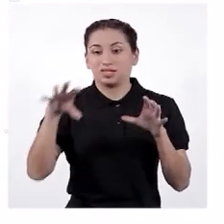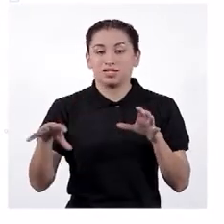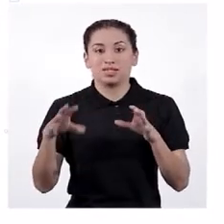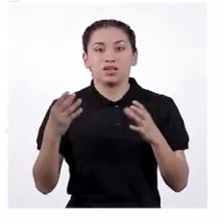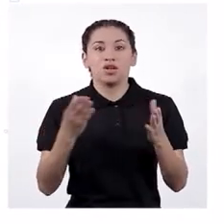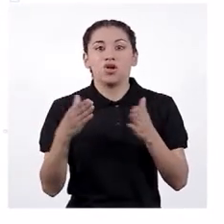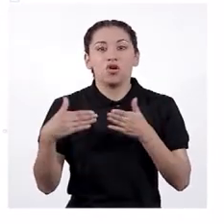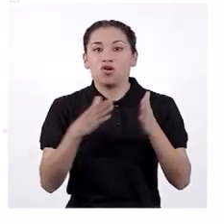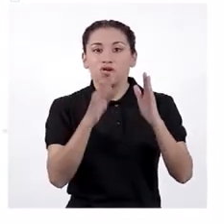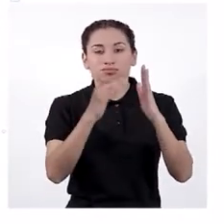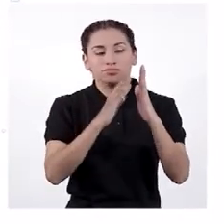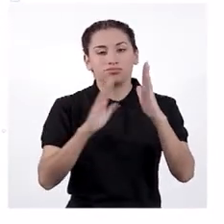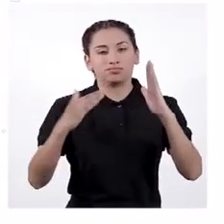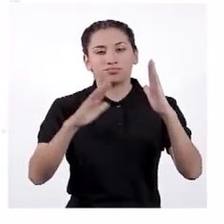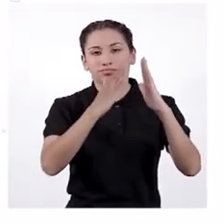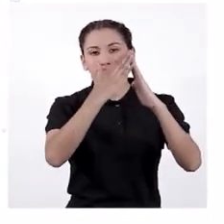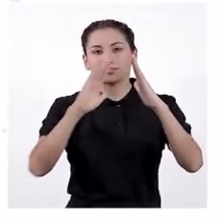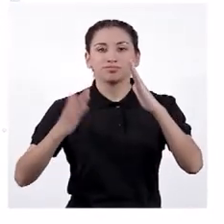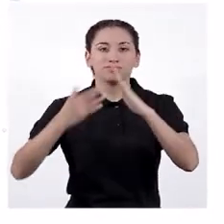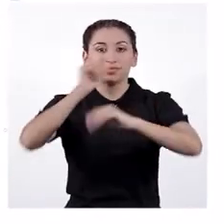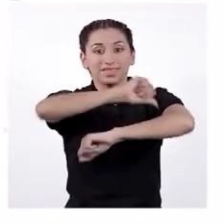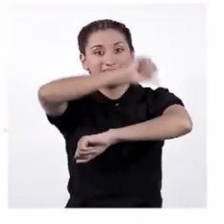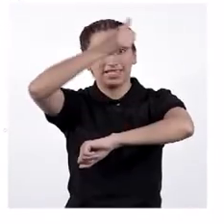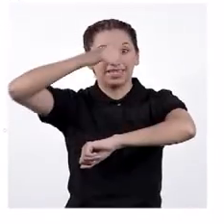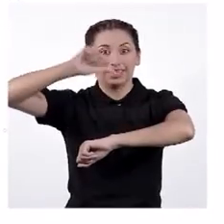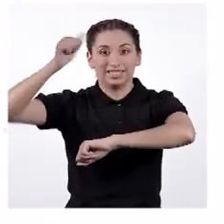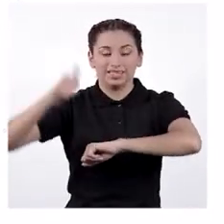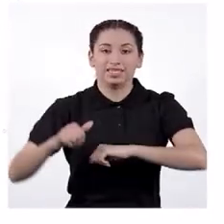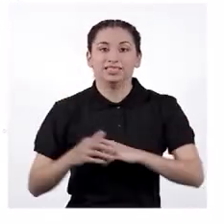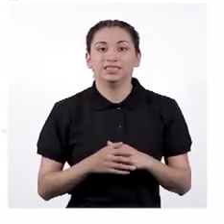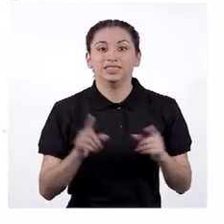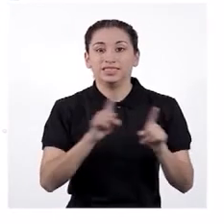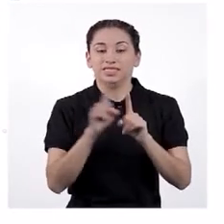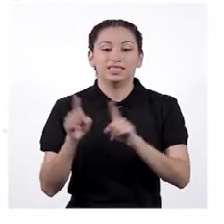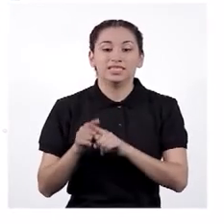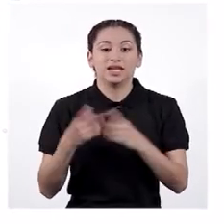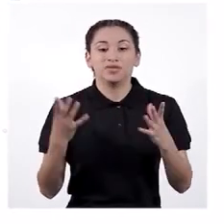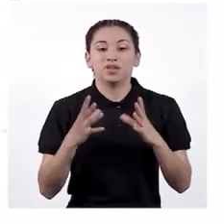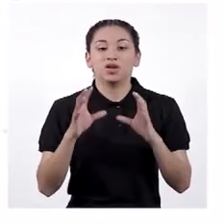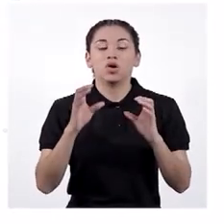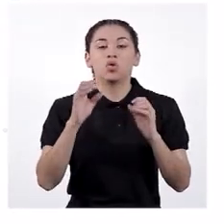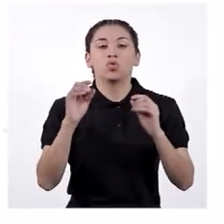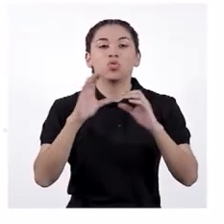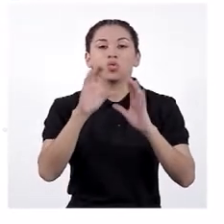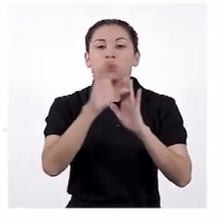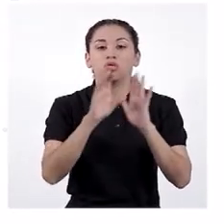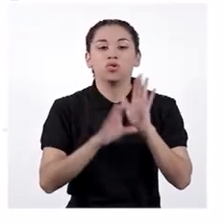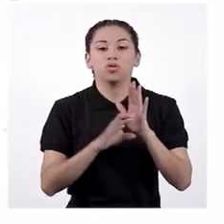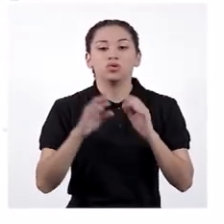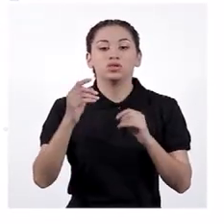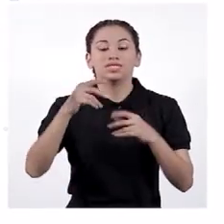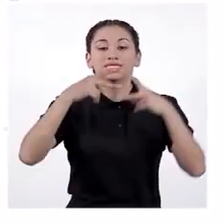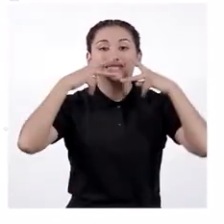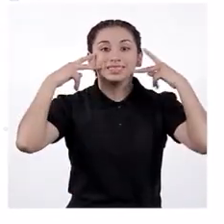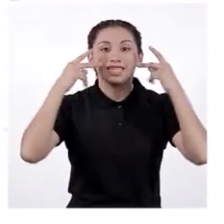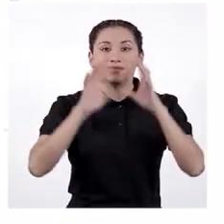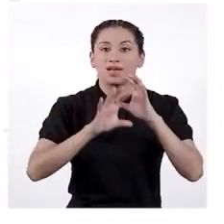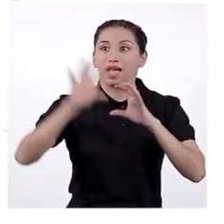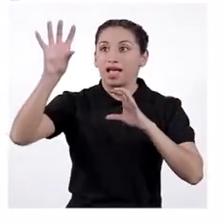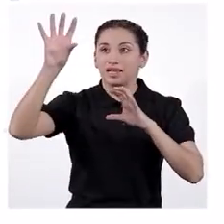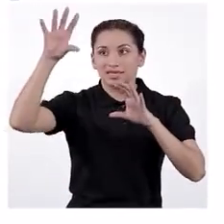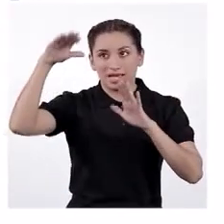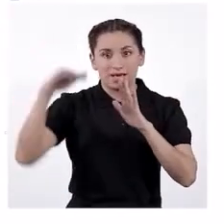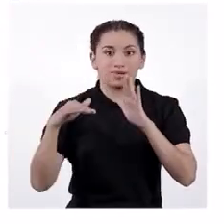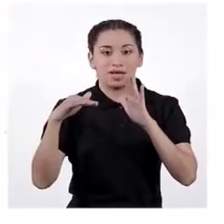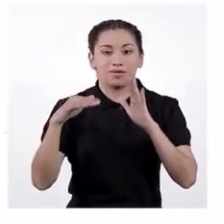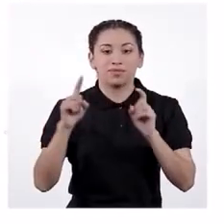orientales de la cordillera de los Andes y el Alto Yuruá, que abarca zona de los pisos ecológicos de la selva alta y baja.